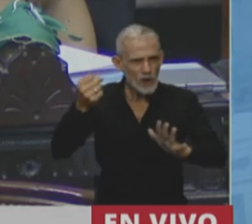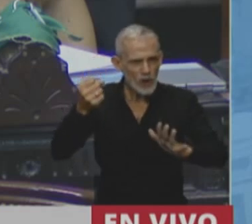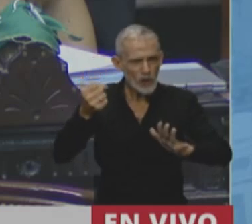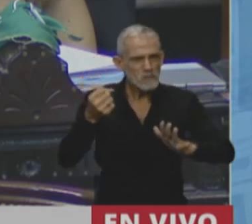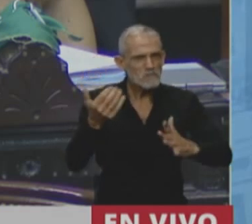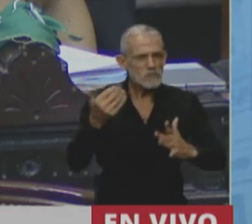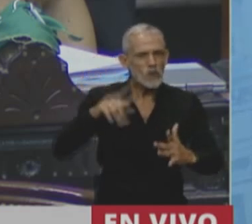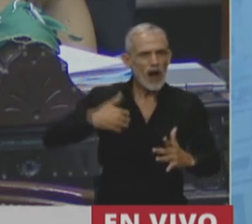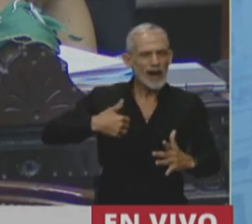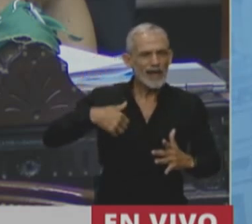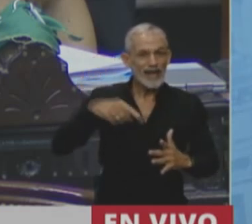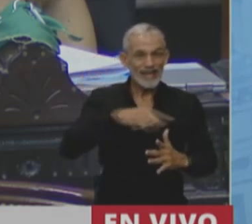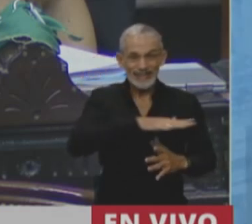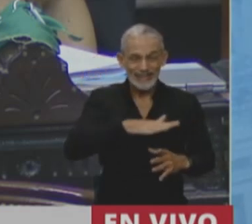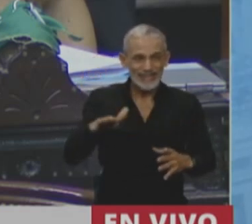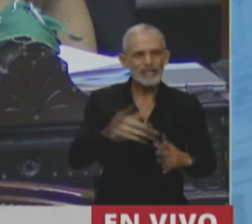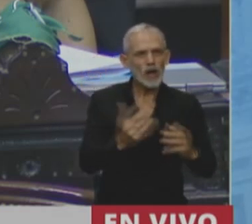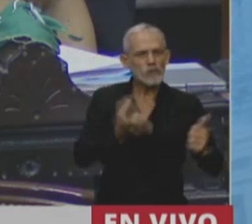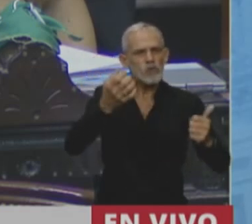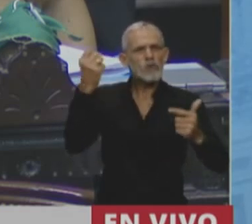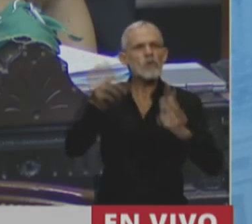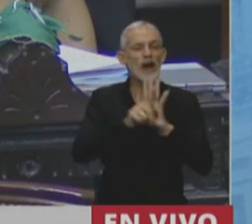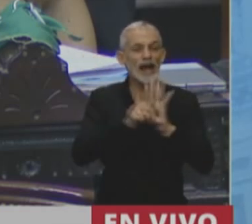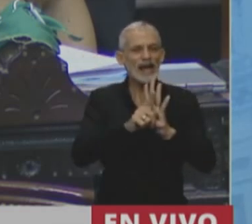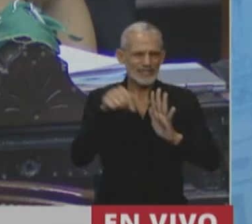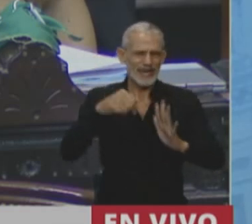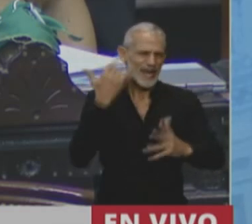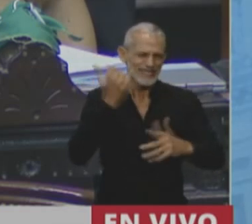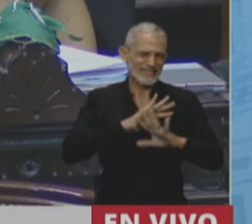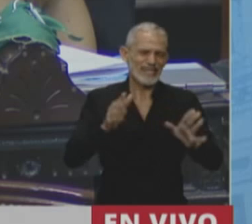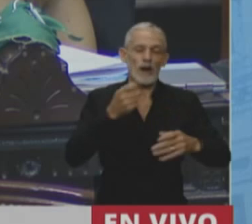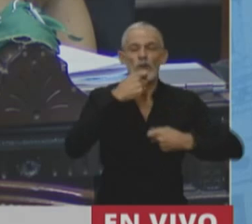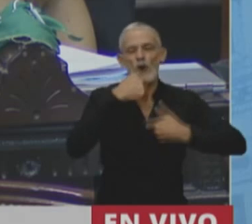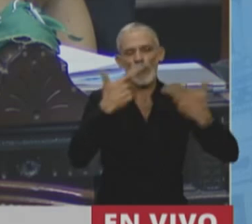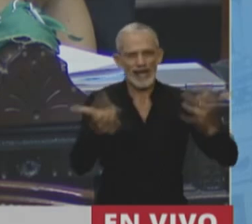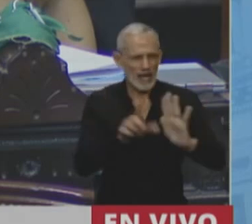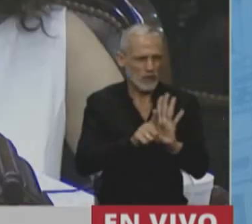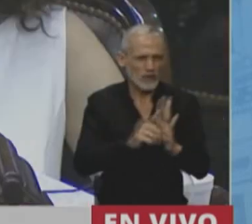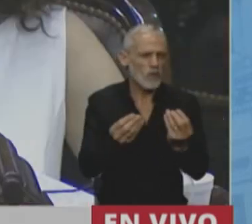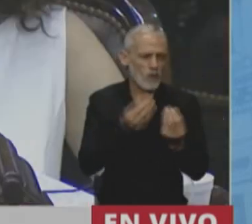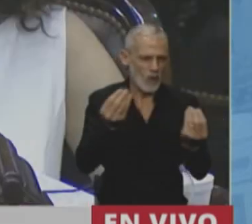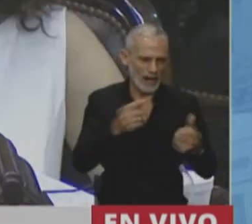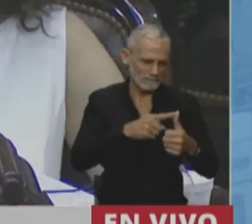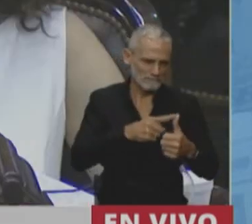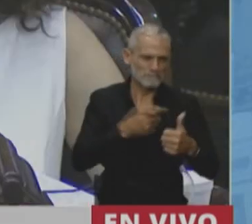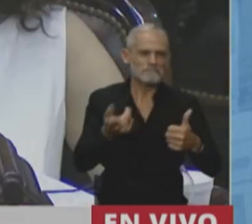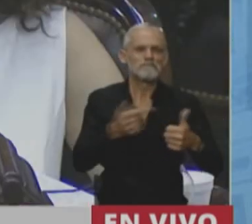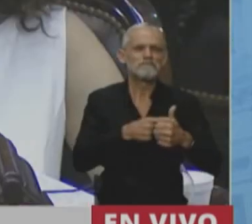que en la Argentina se logren leyes que acá ya se han hablado, como por ejemplo el